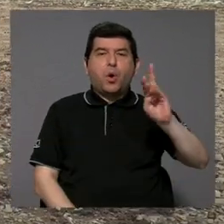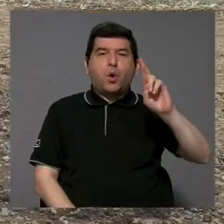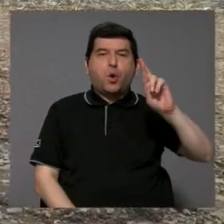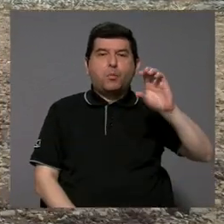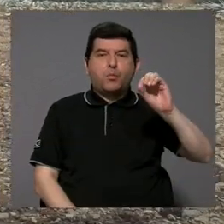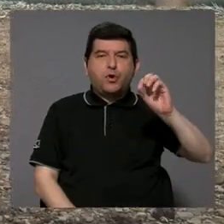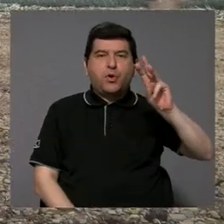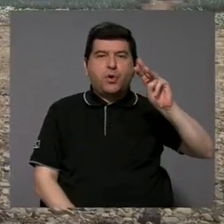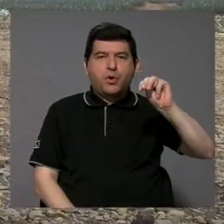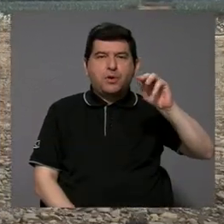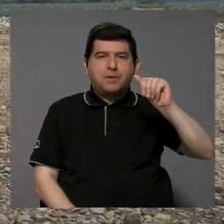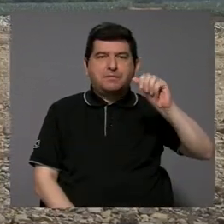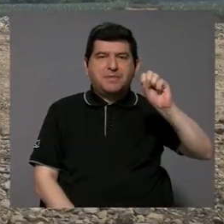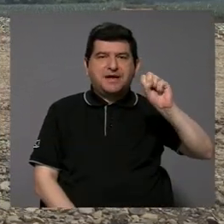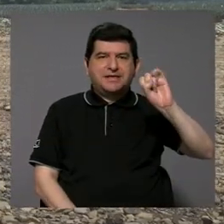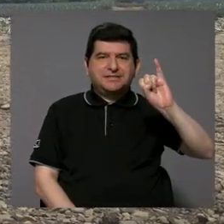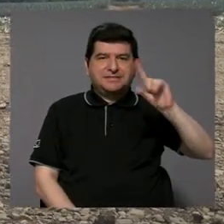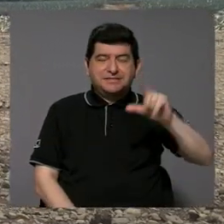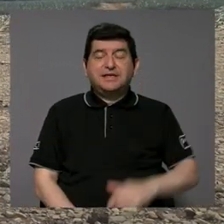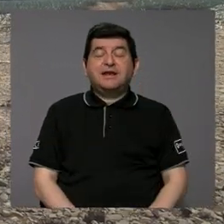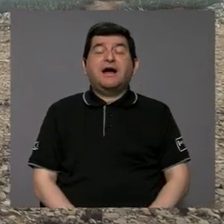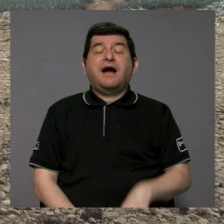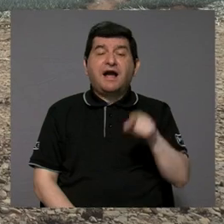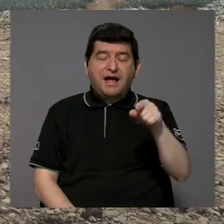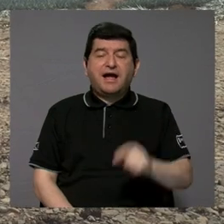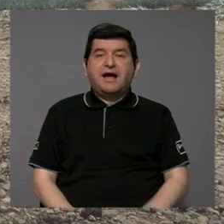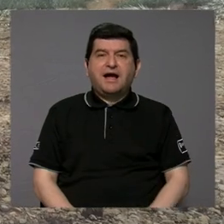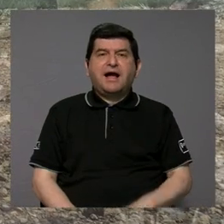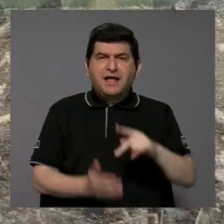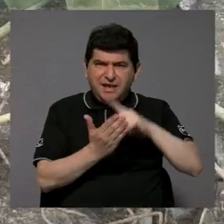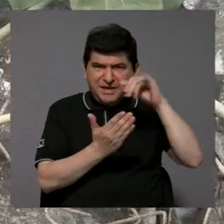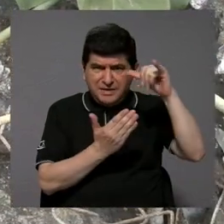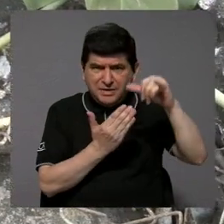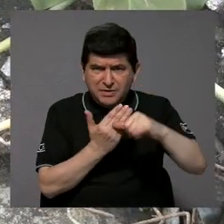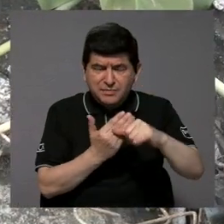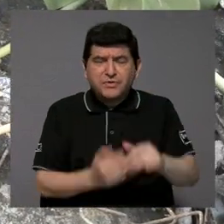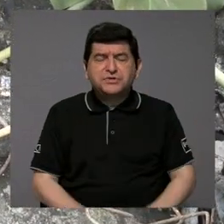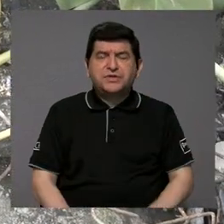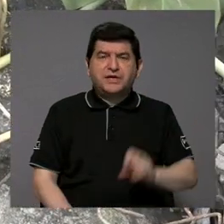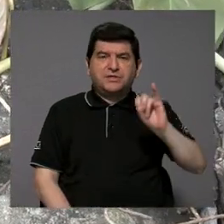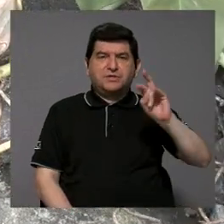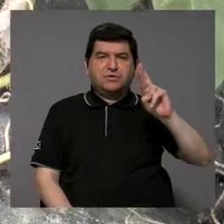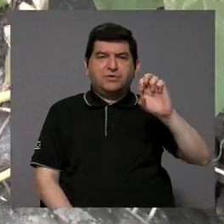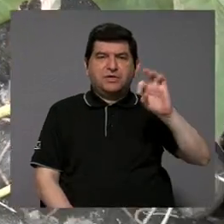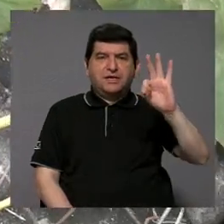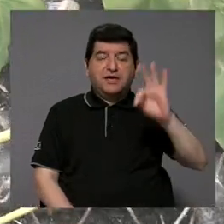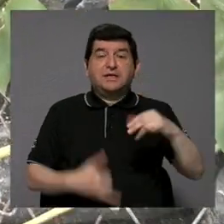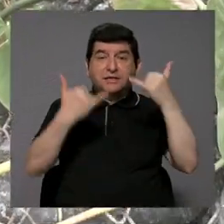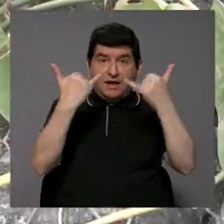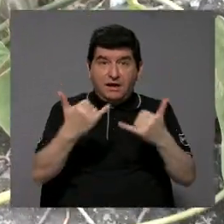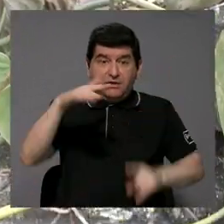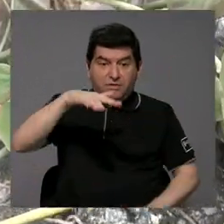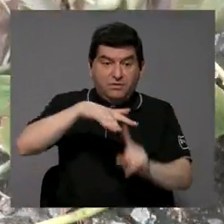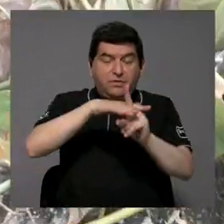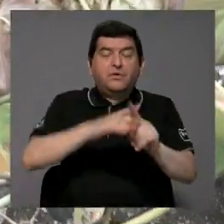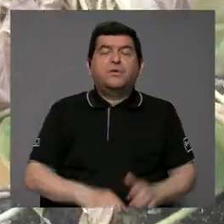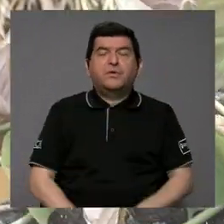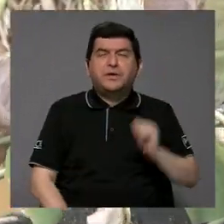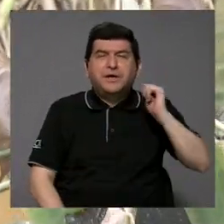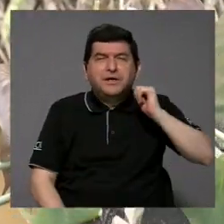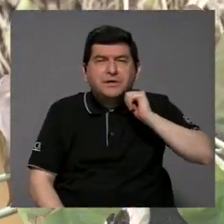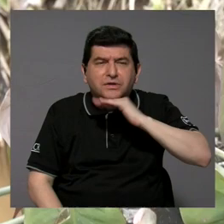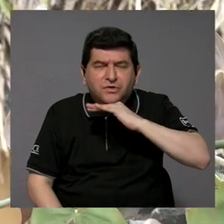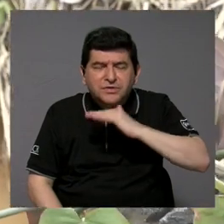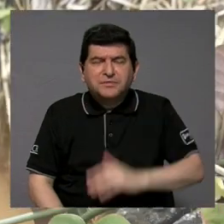fue a raíz de proyectos del IRET y ahora esta otra aparición de contaminación de aguas con clorotanil